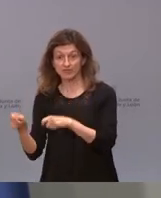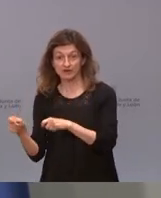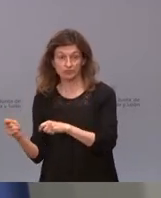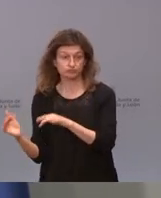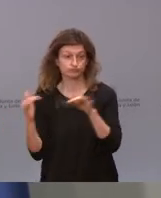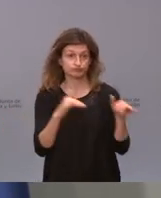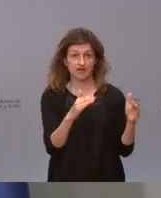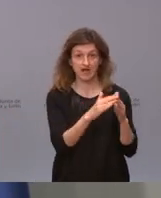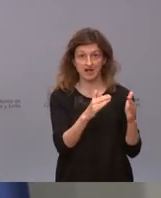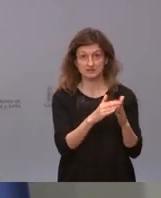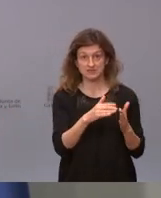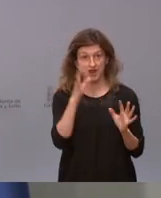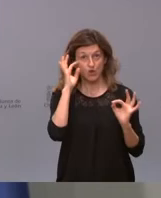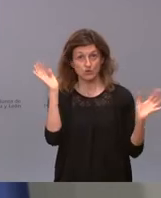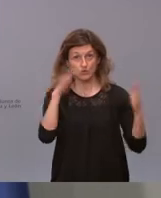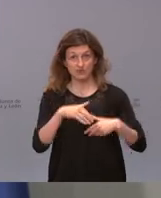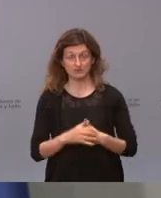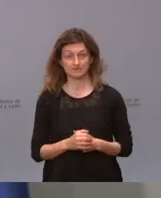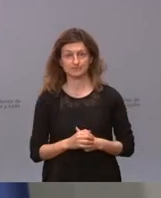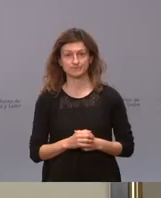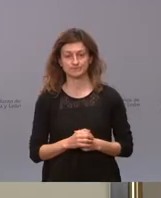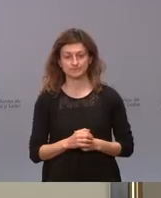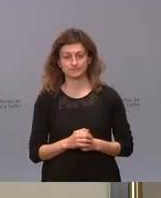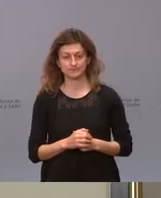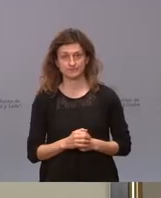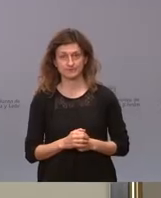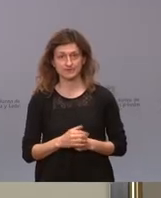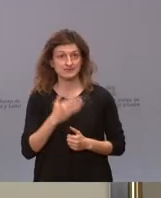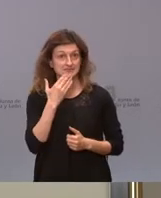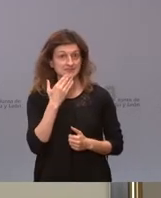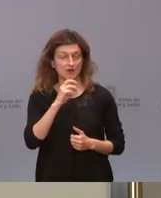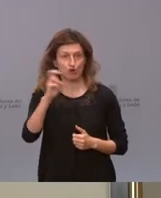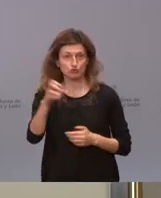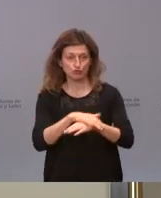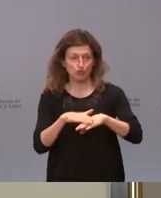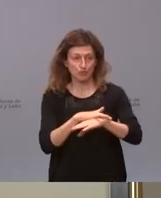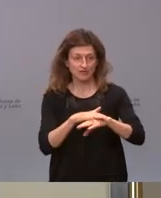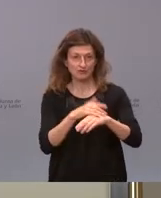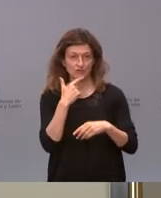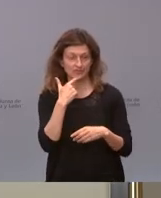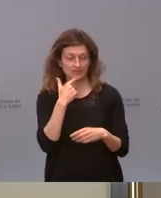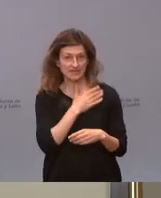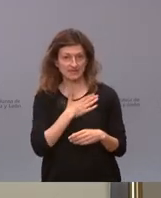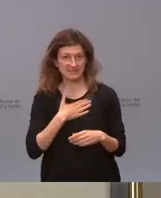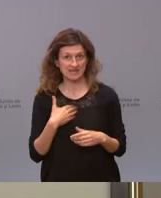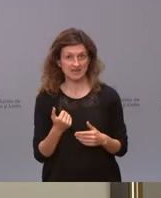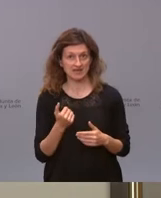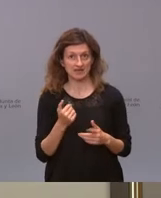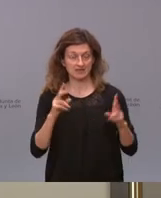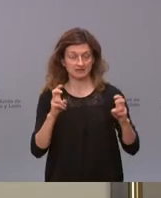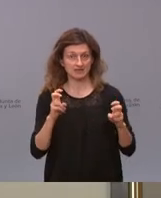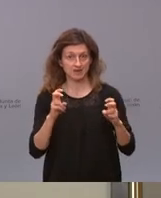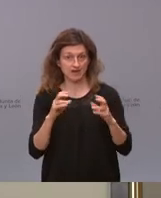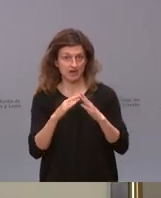en nuestra opinión, no tiene ningún sentido. Sí, sí. Si otros gobiernos que han anunciado que van a intentar prorrogar el tema del